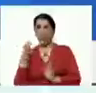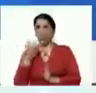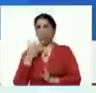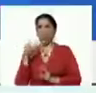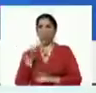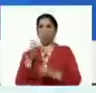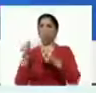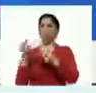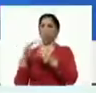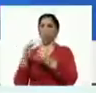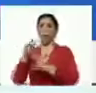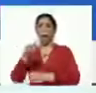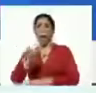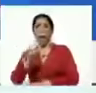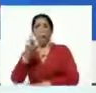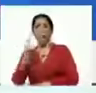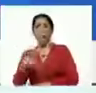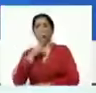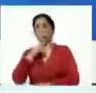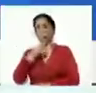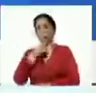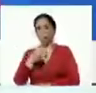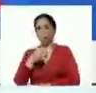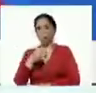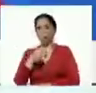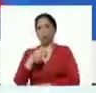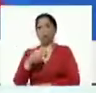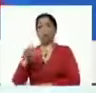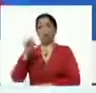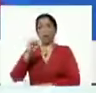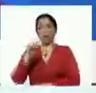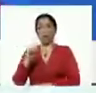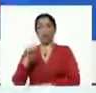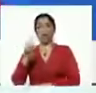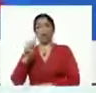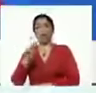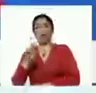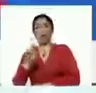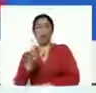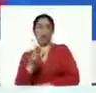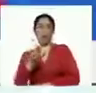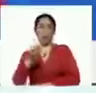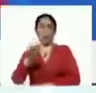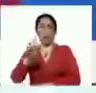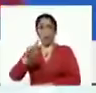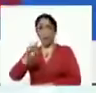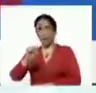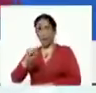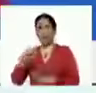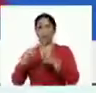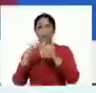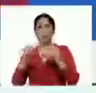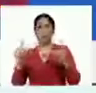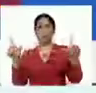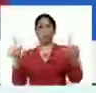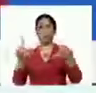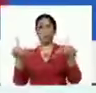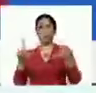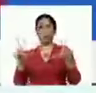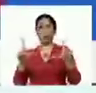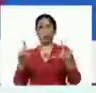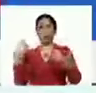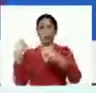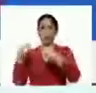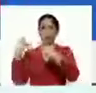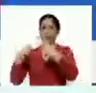AP, F, Reuters, y todas las cadenas de prensa del país, ABC, Clarín.